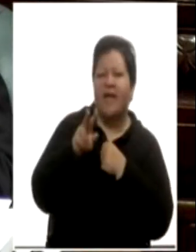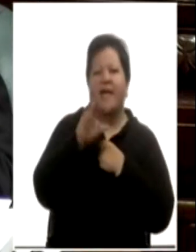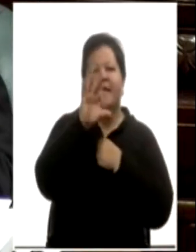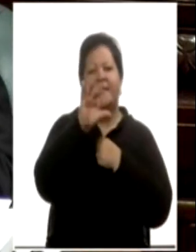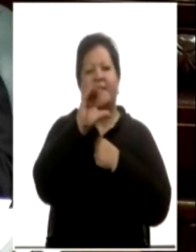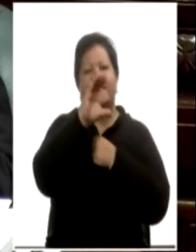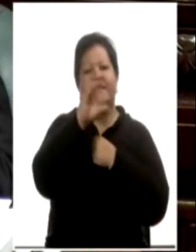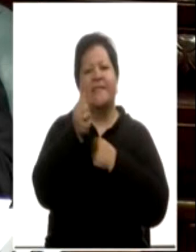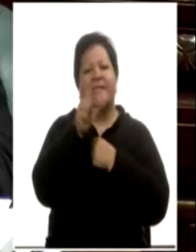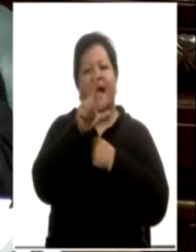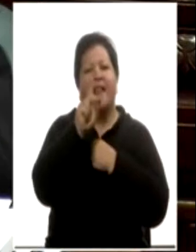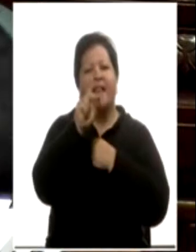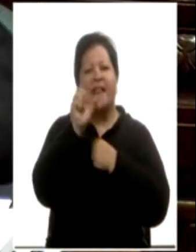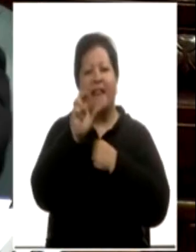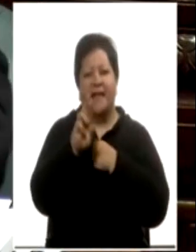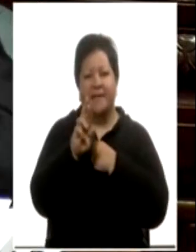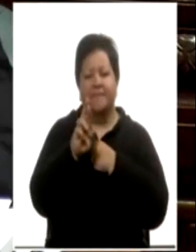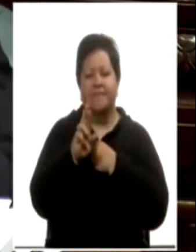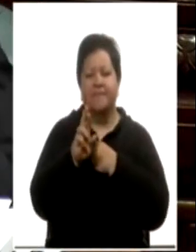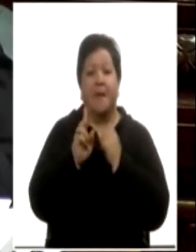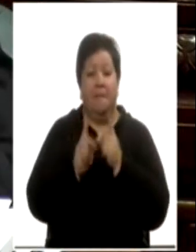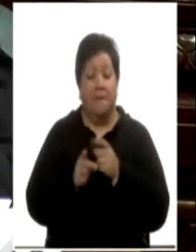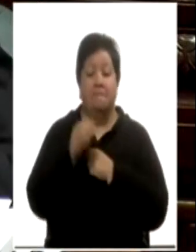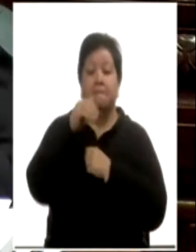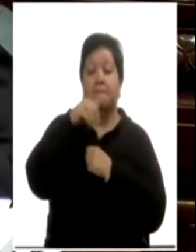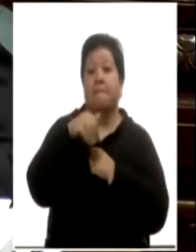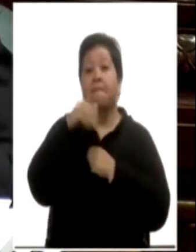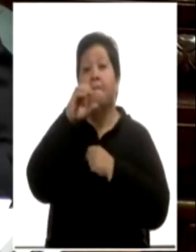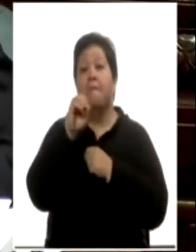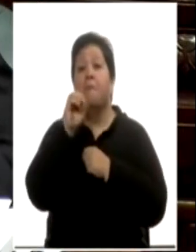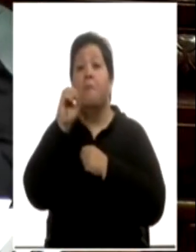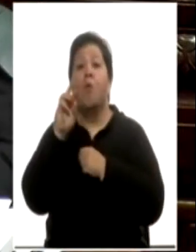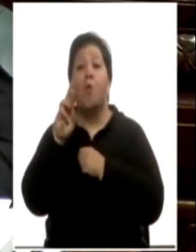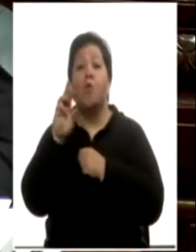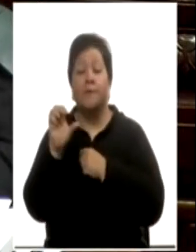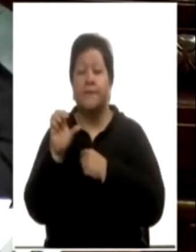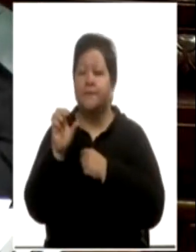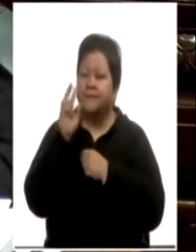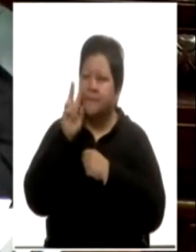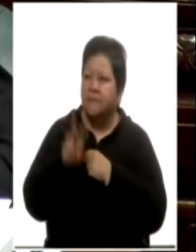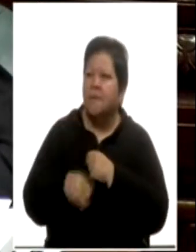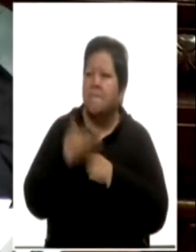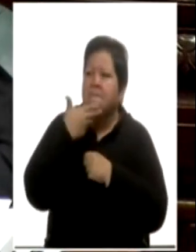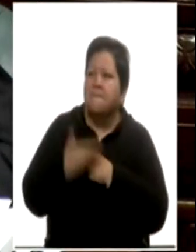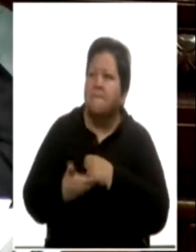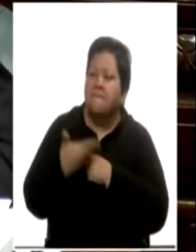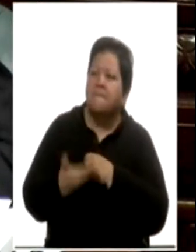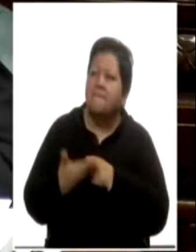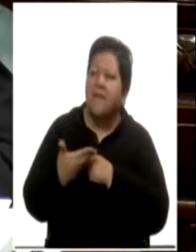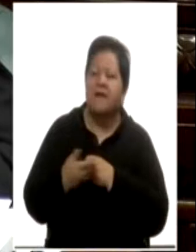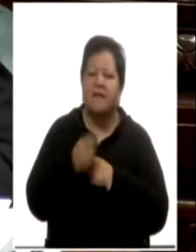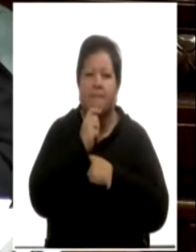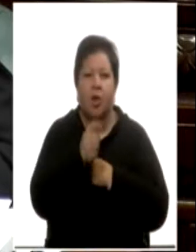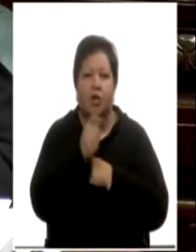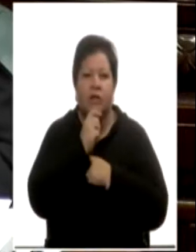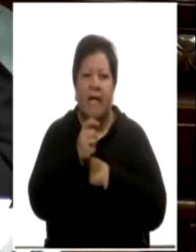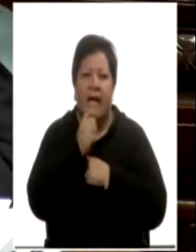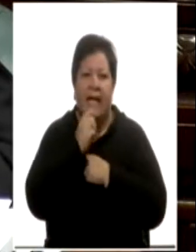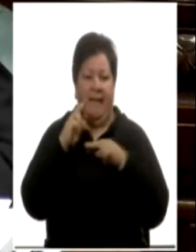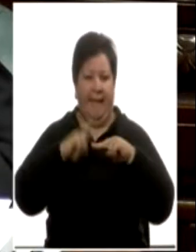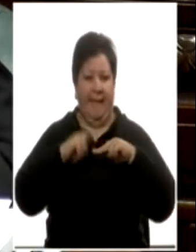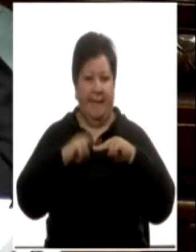bienal, así lo dice en un reportaje que se le hace y que está en internet, en donde